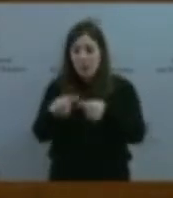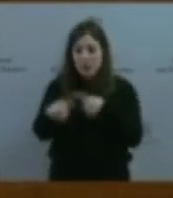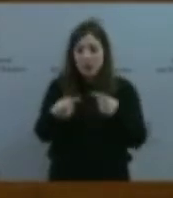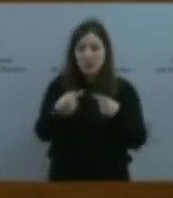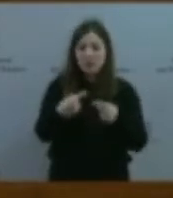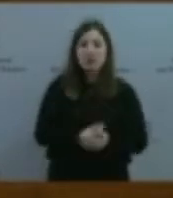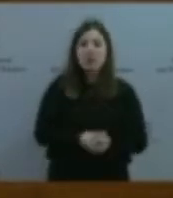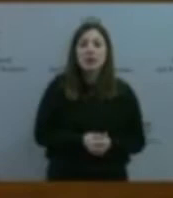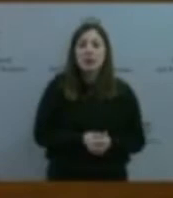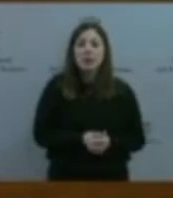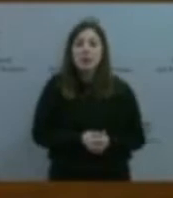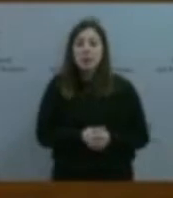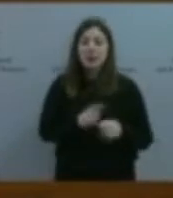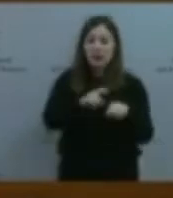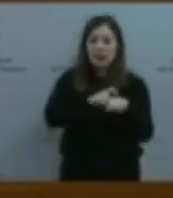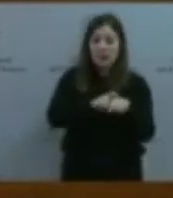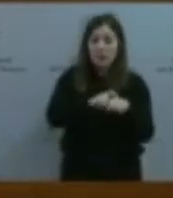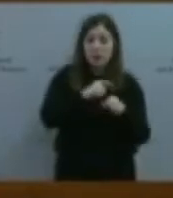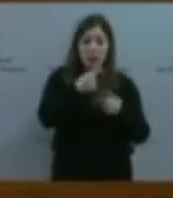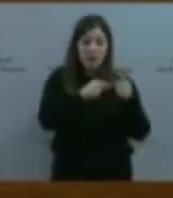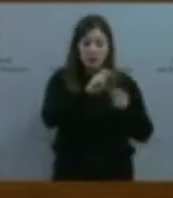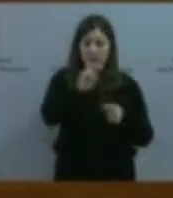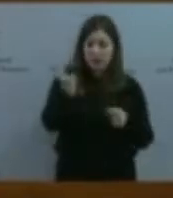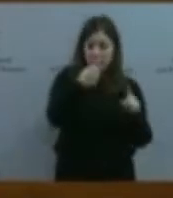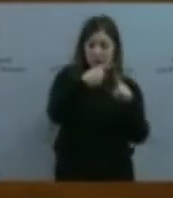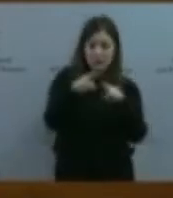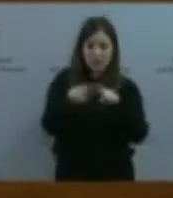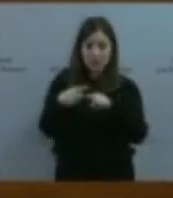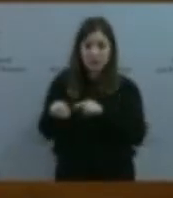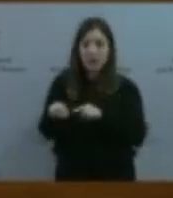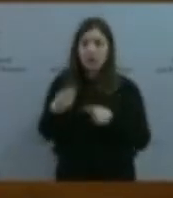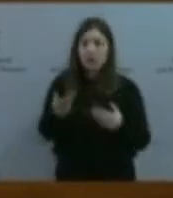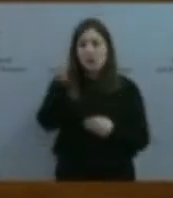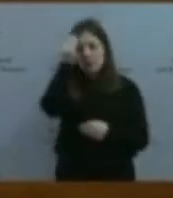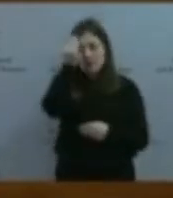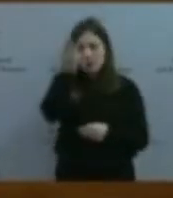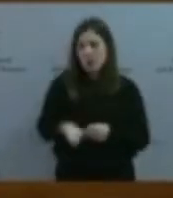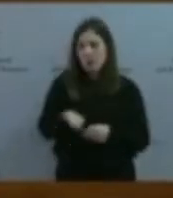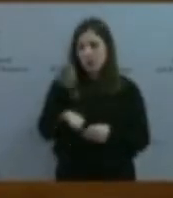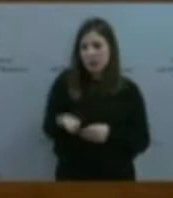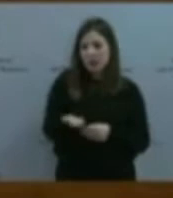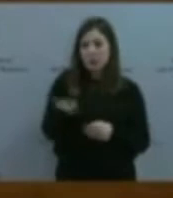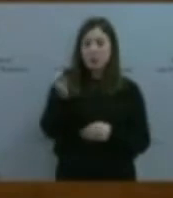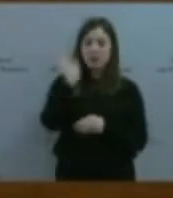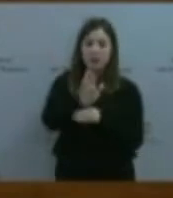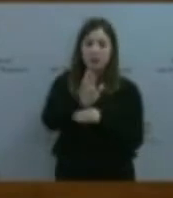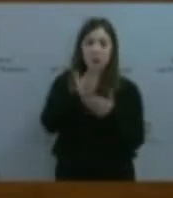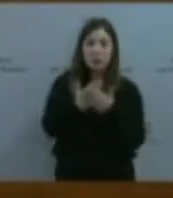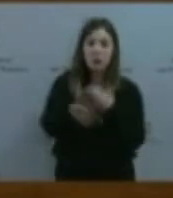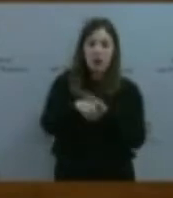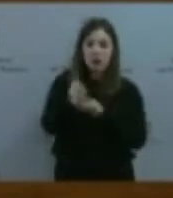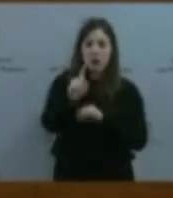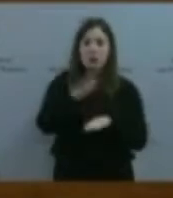de familias que acuden a estos centros. ¿Por qué creemos importante presentar esta PNL y por eso les pedimos el apoyo para esta PNL? Porque